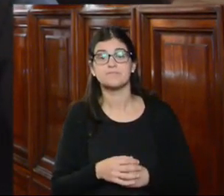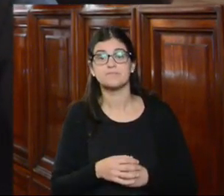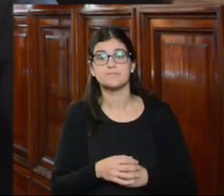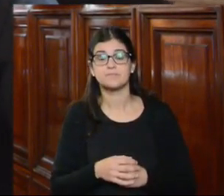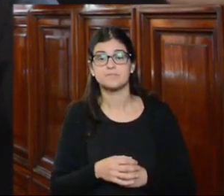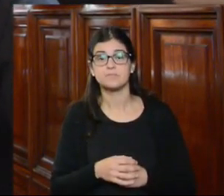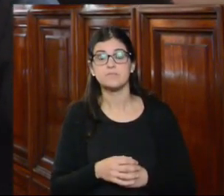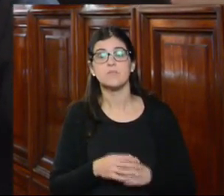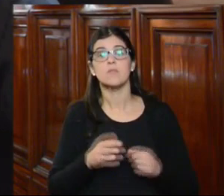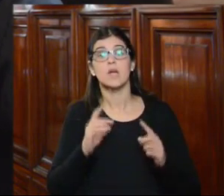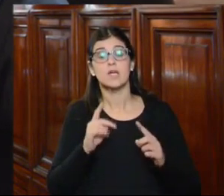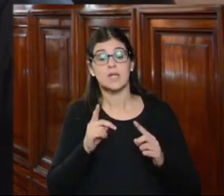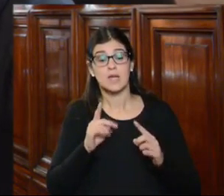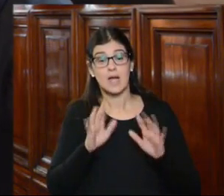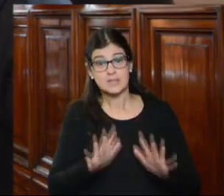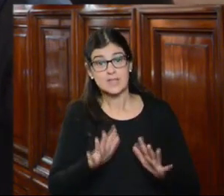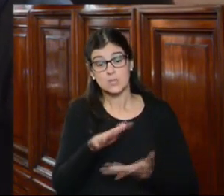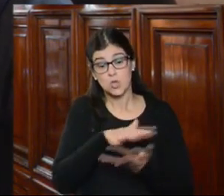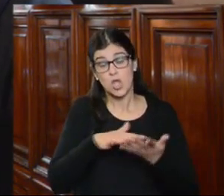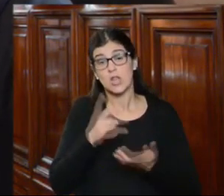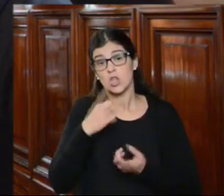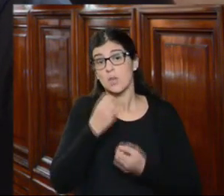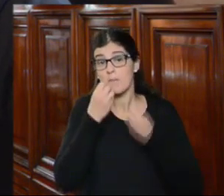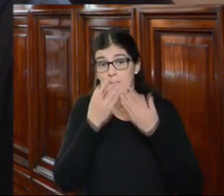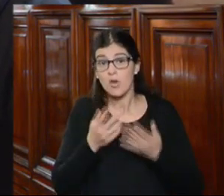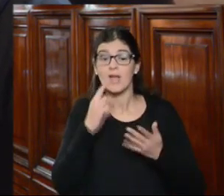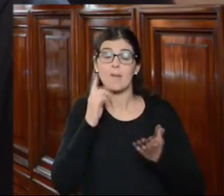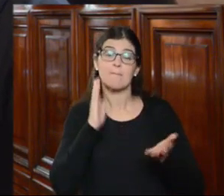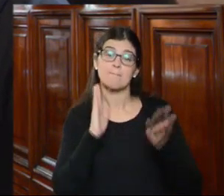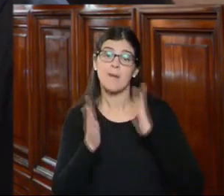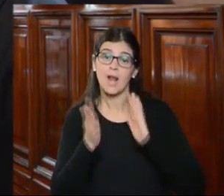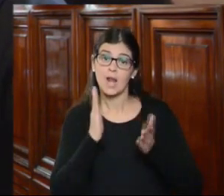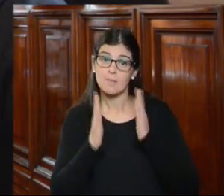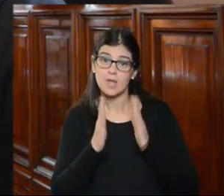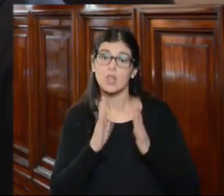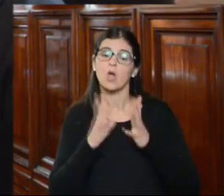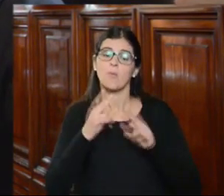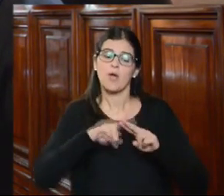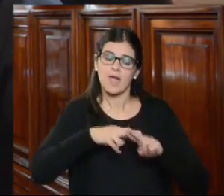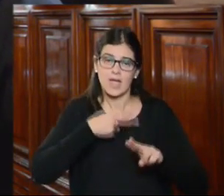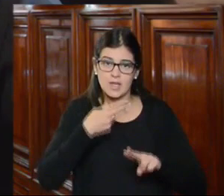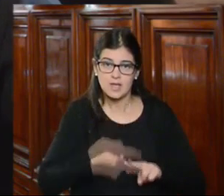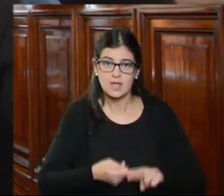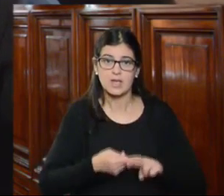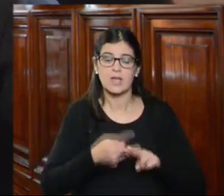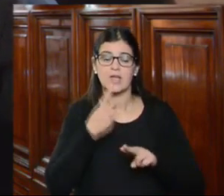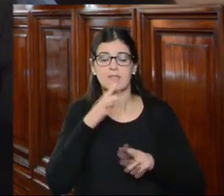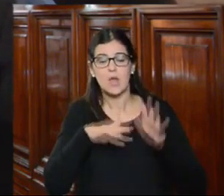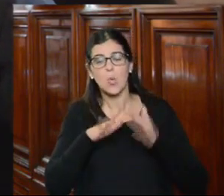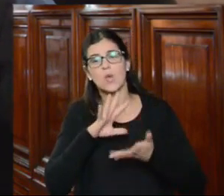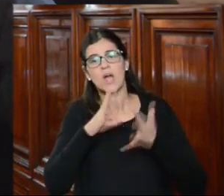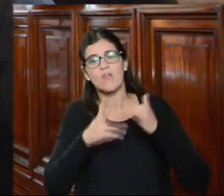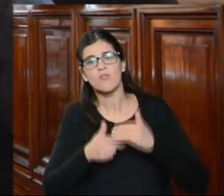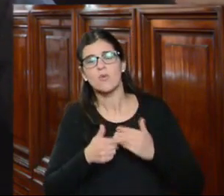de serlo así pues lo ideal sería que el parlamento como que reiterara de alguna manera